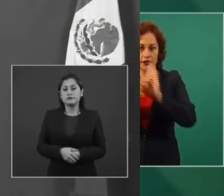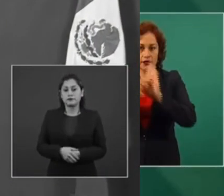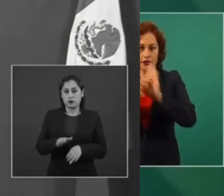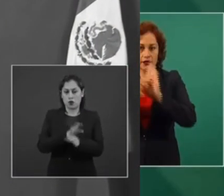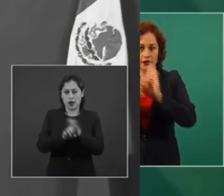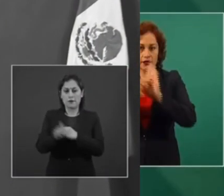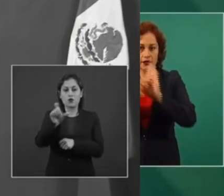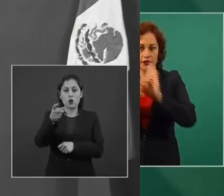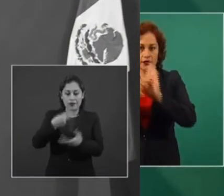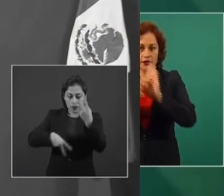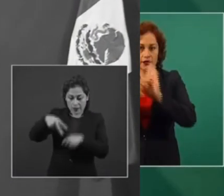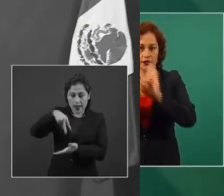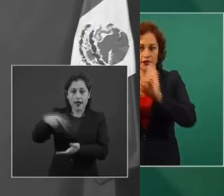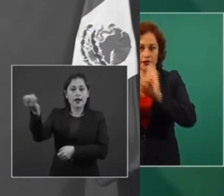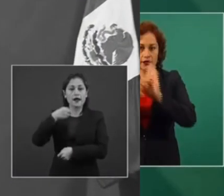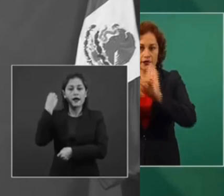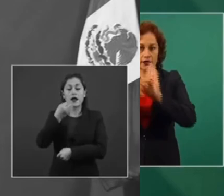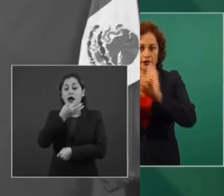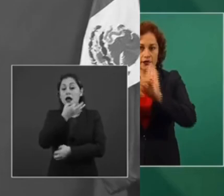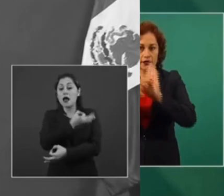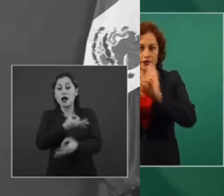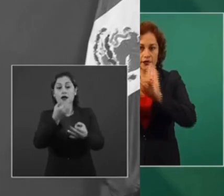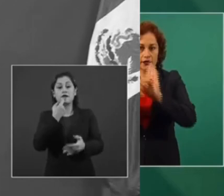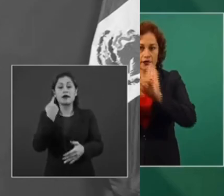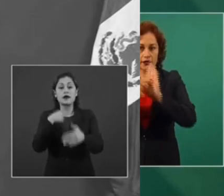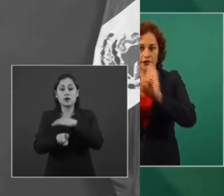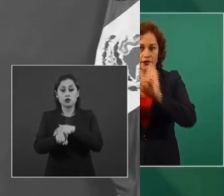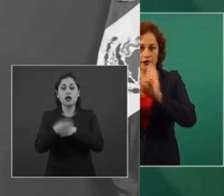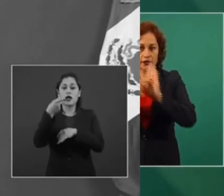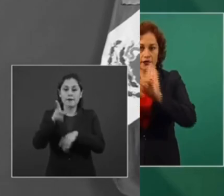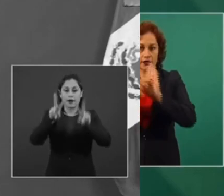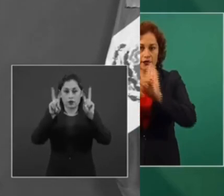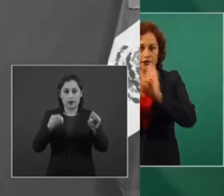aquí, que sea del ámbito estatal,